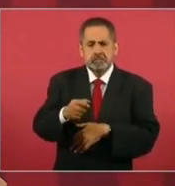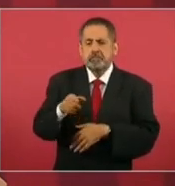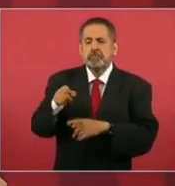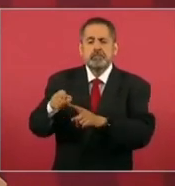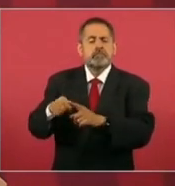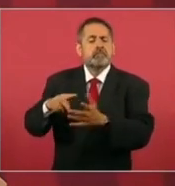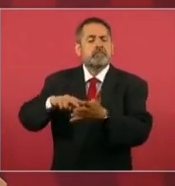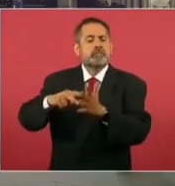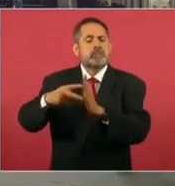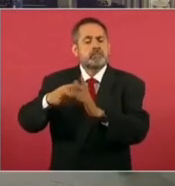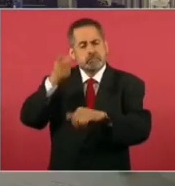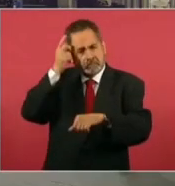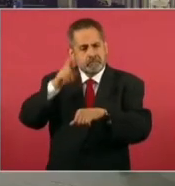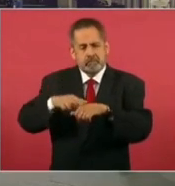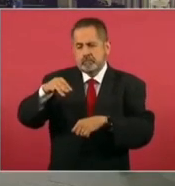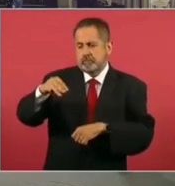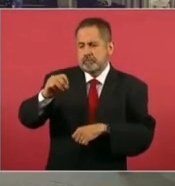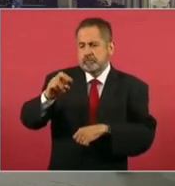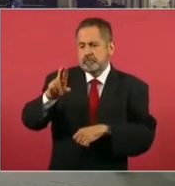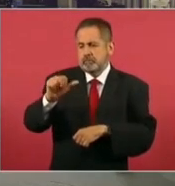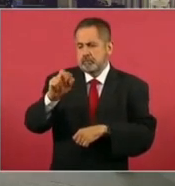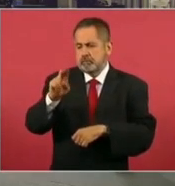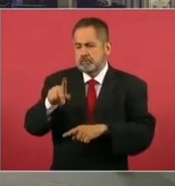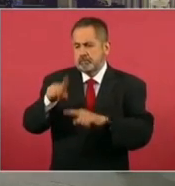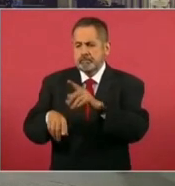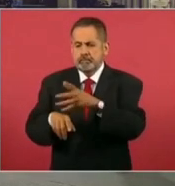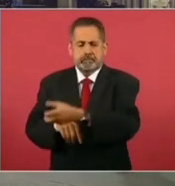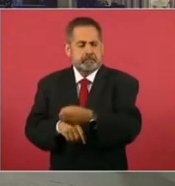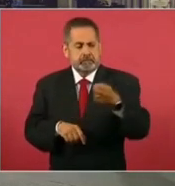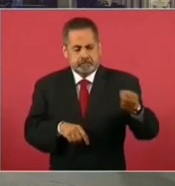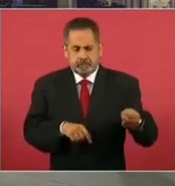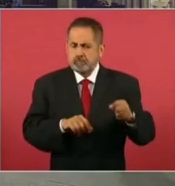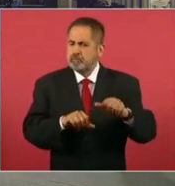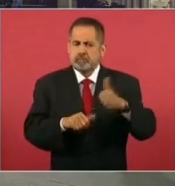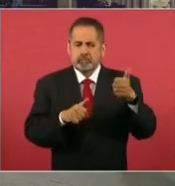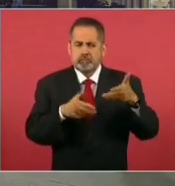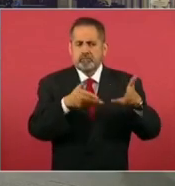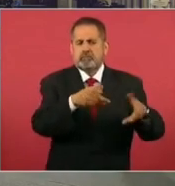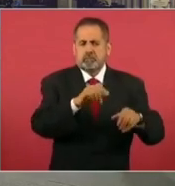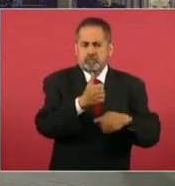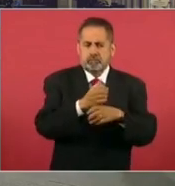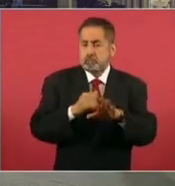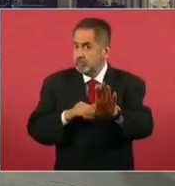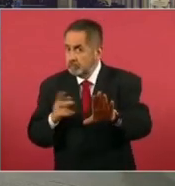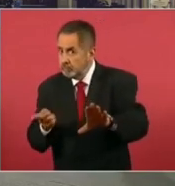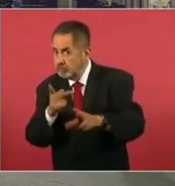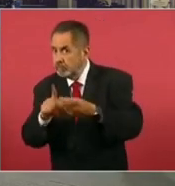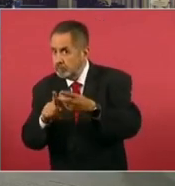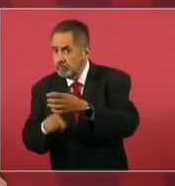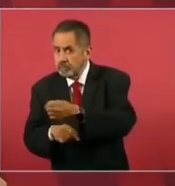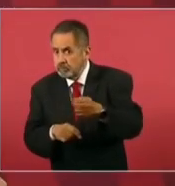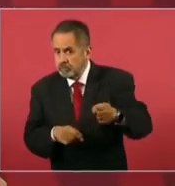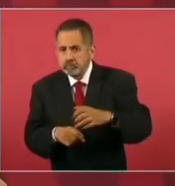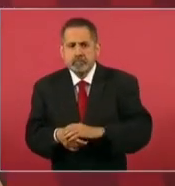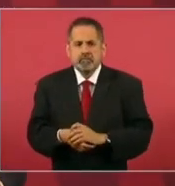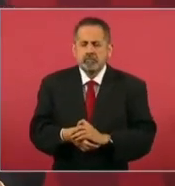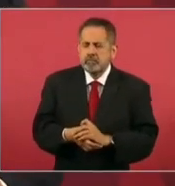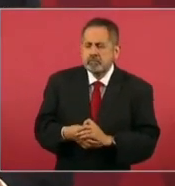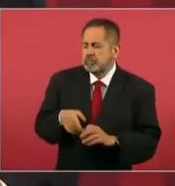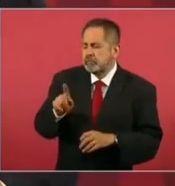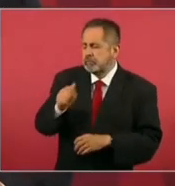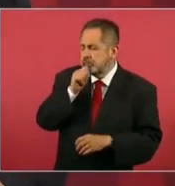funciones. ¿Ya se tienen destinadas cuáles? No sé